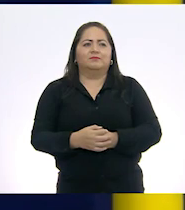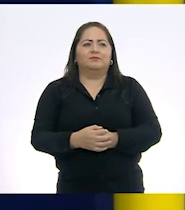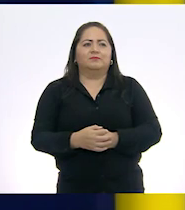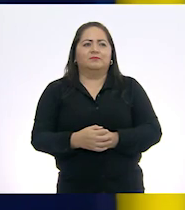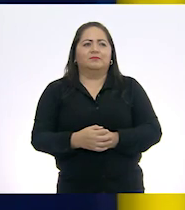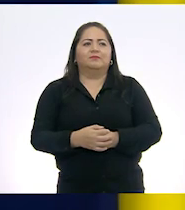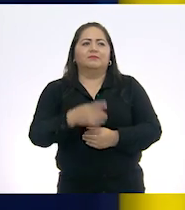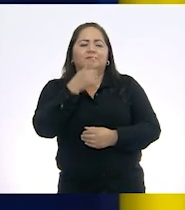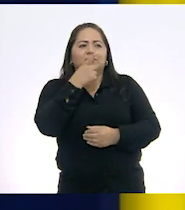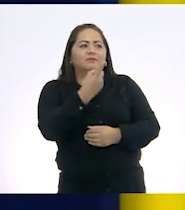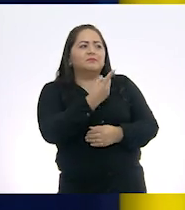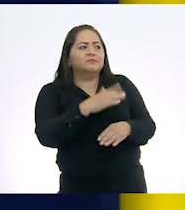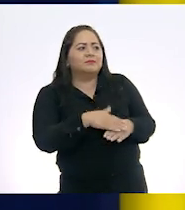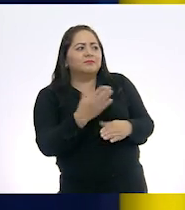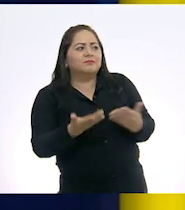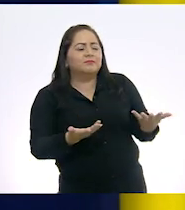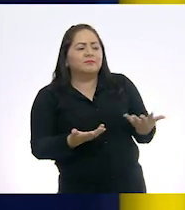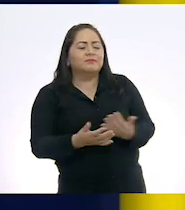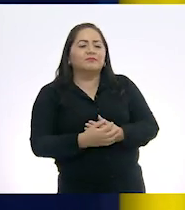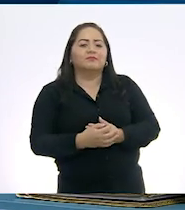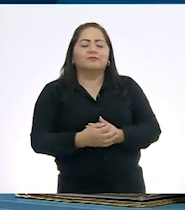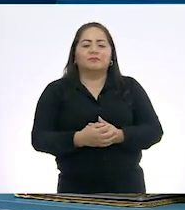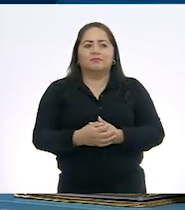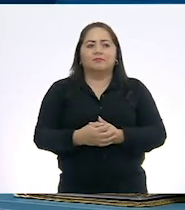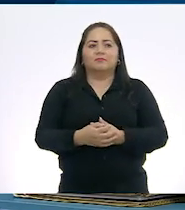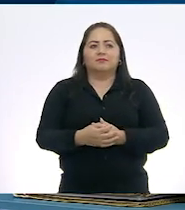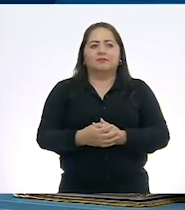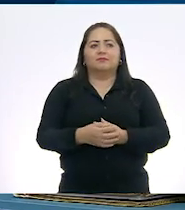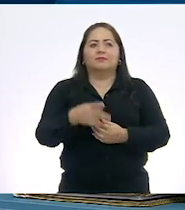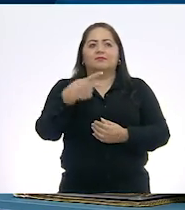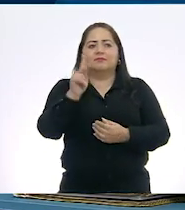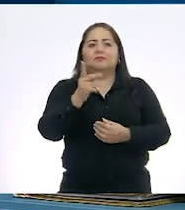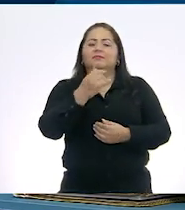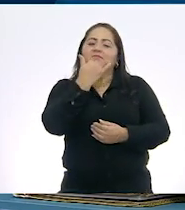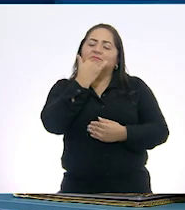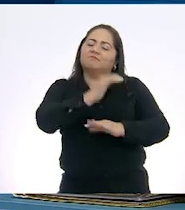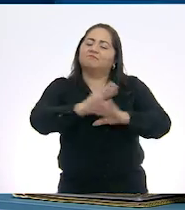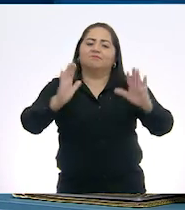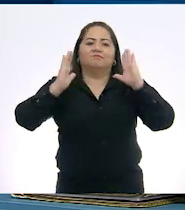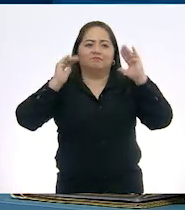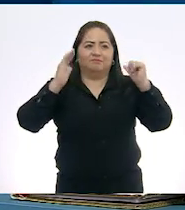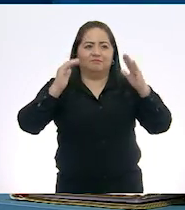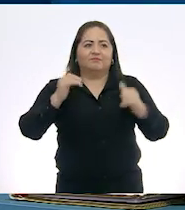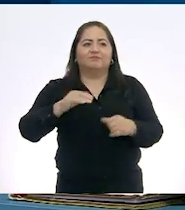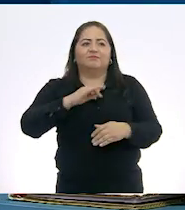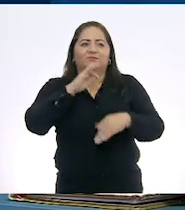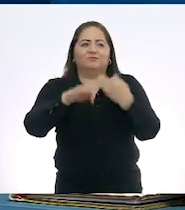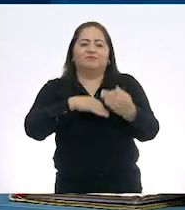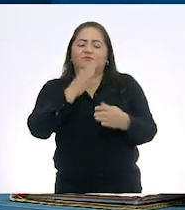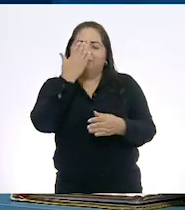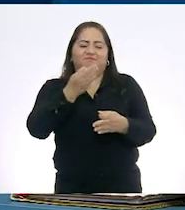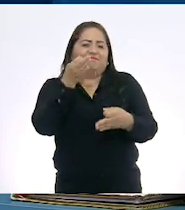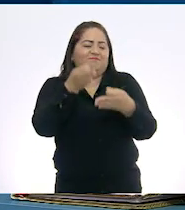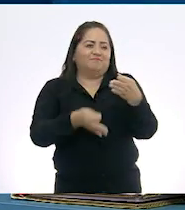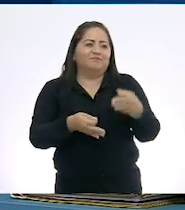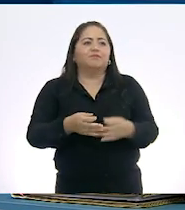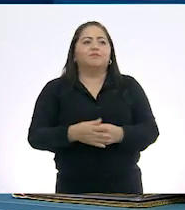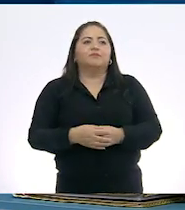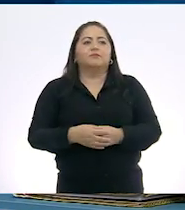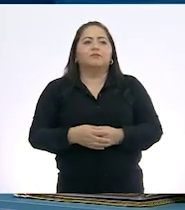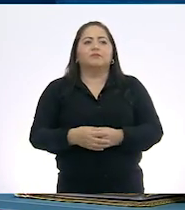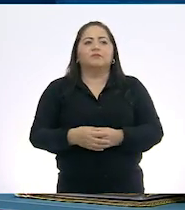Pues, maestro, ¿qué más? Pues, vamos a tener que, lamentablemente, despedirnos, Paquín. Todo principio tiene un fin. Exacto.